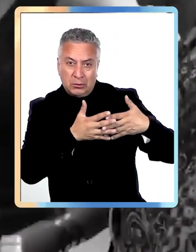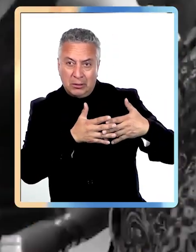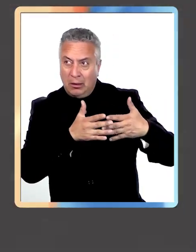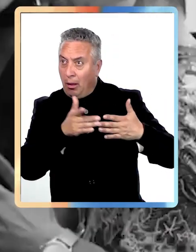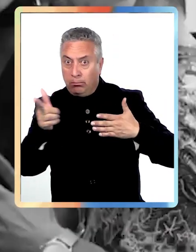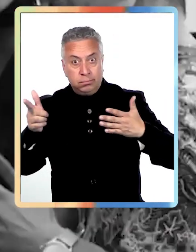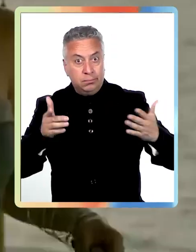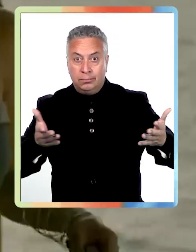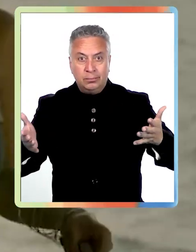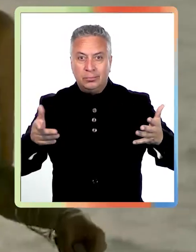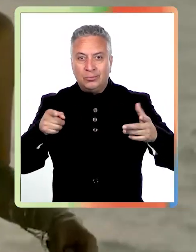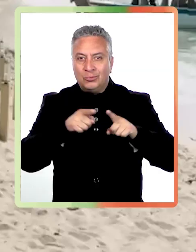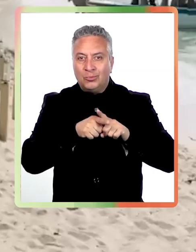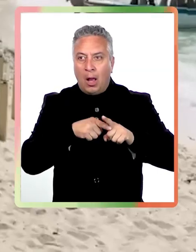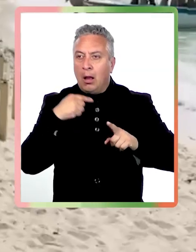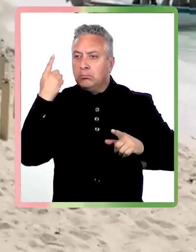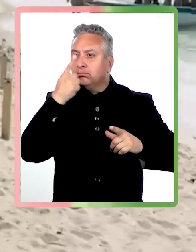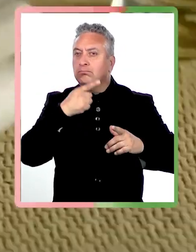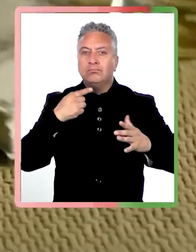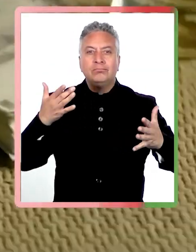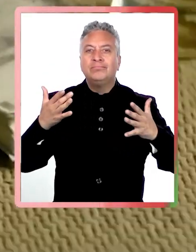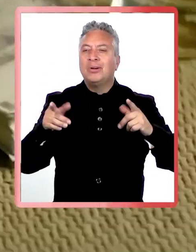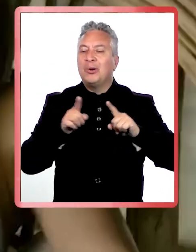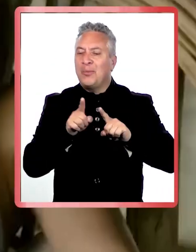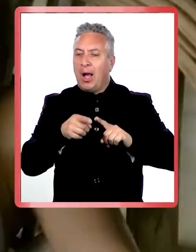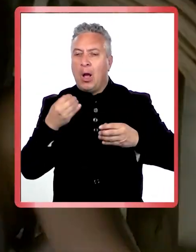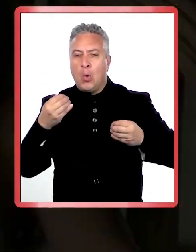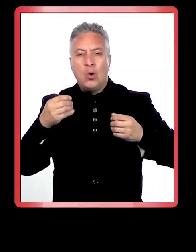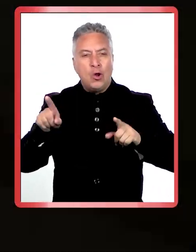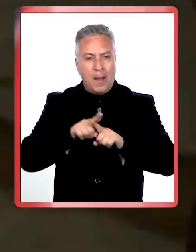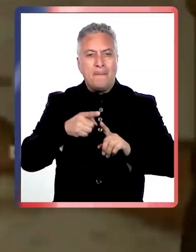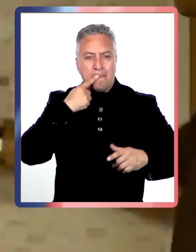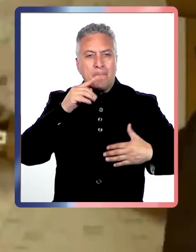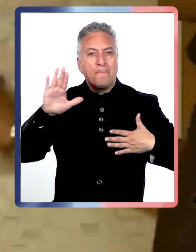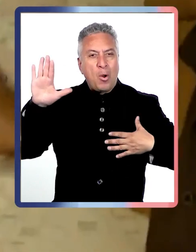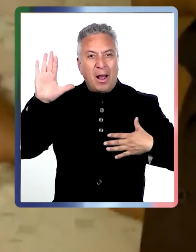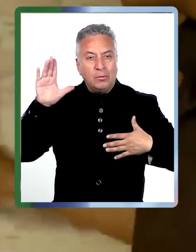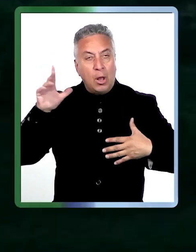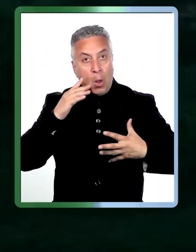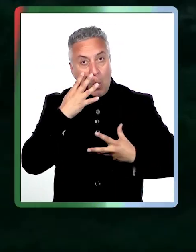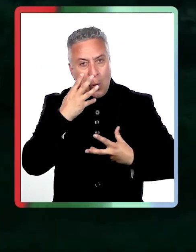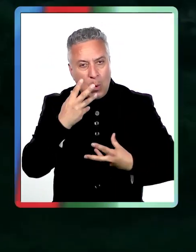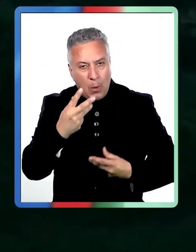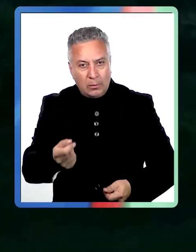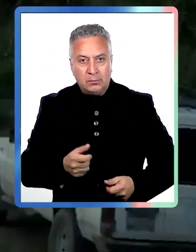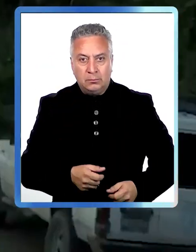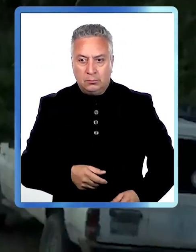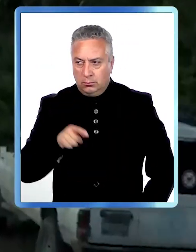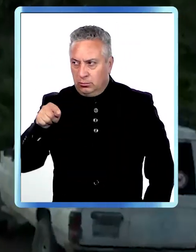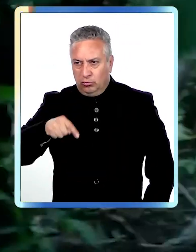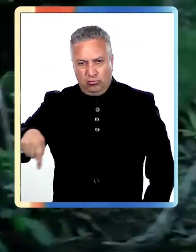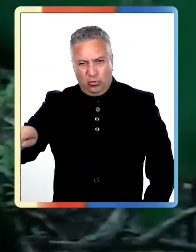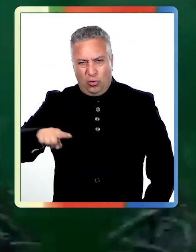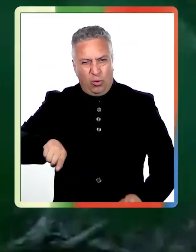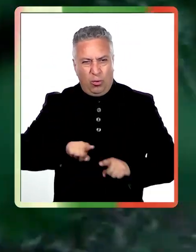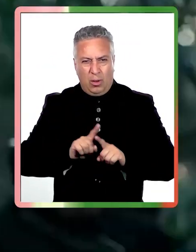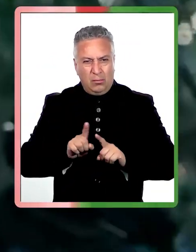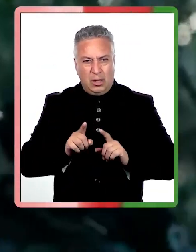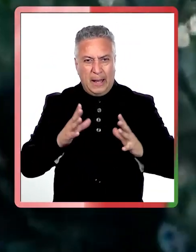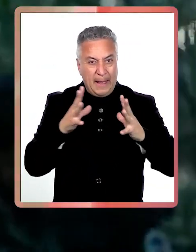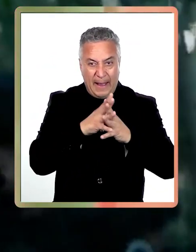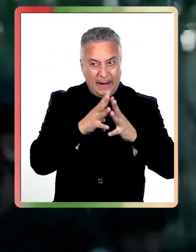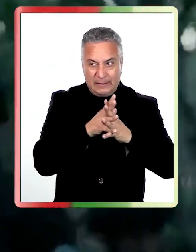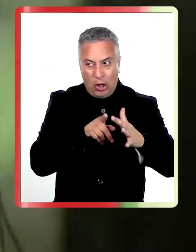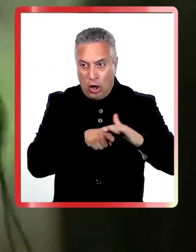Los atrae con su apariencia, les promete el sol y la luna. Es territorio rebelde, nadie entra ahí, ni el ejército,